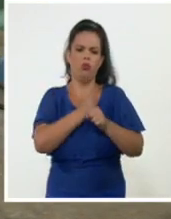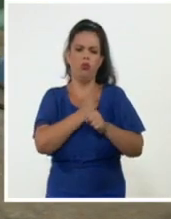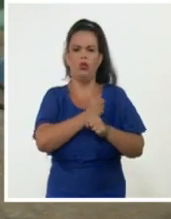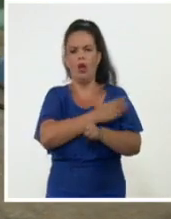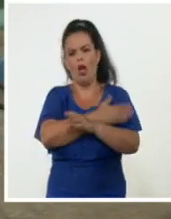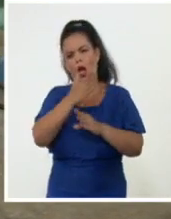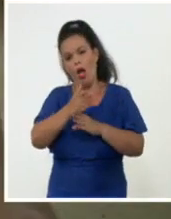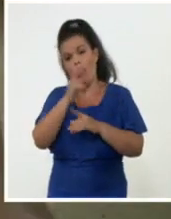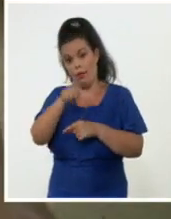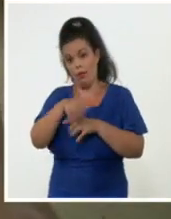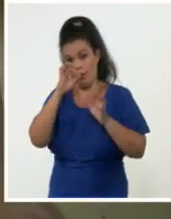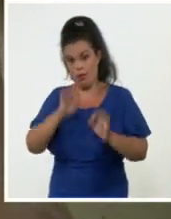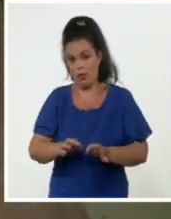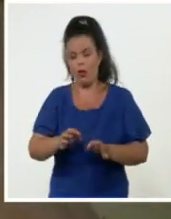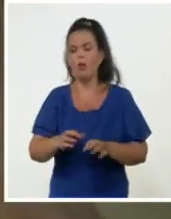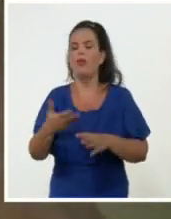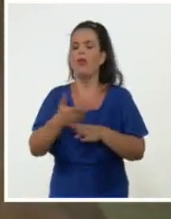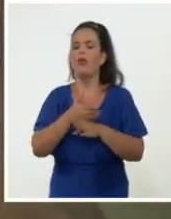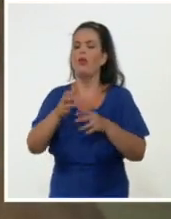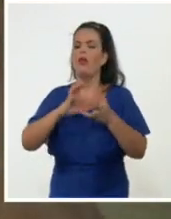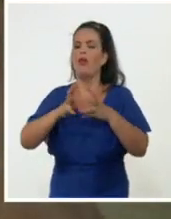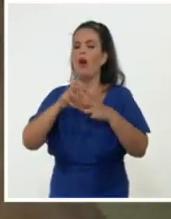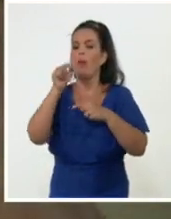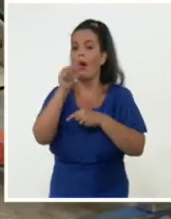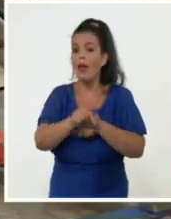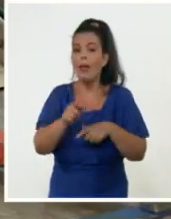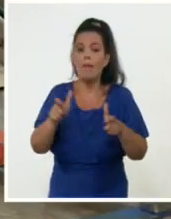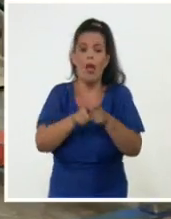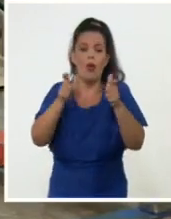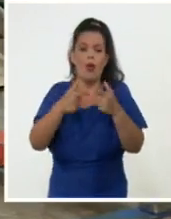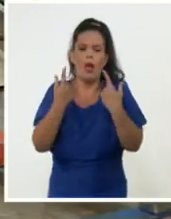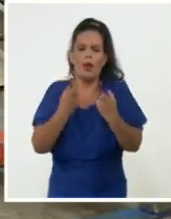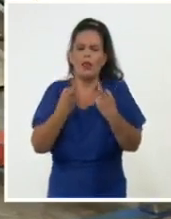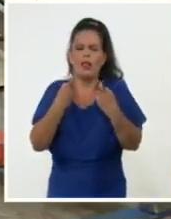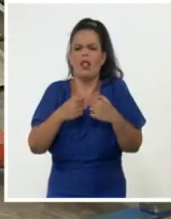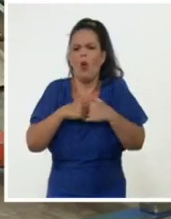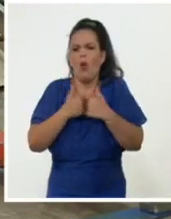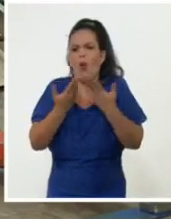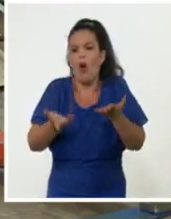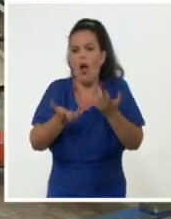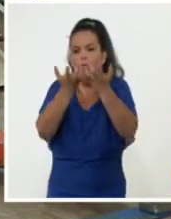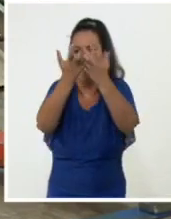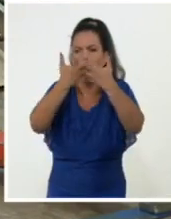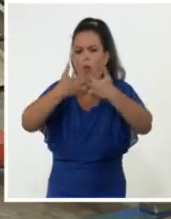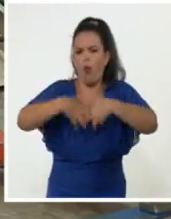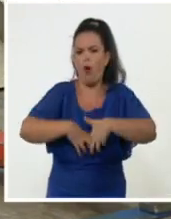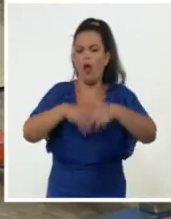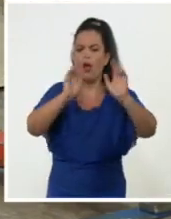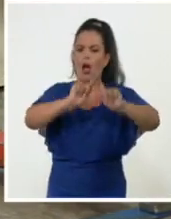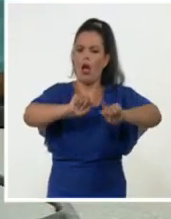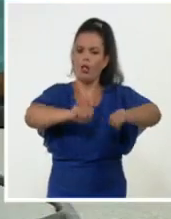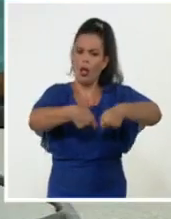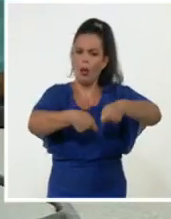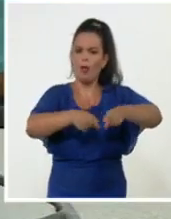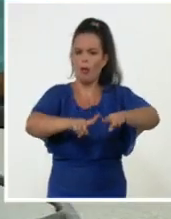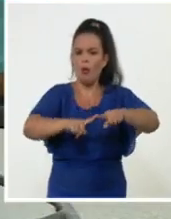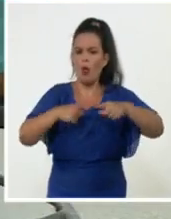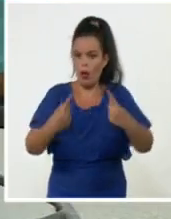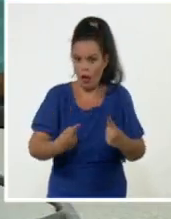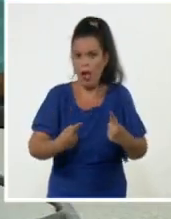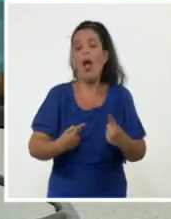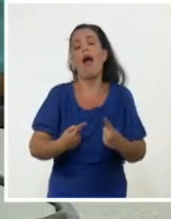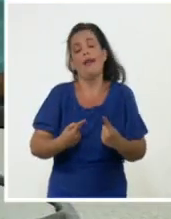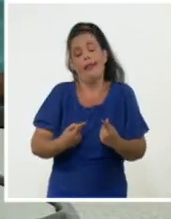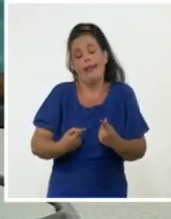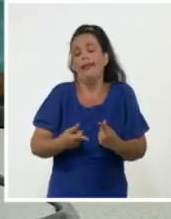técnica del país, la afectación más visible ha sido la producción de calzado debido a la limitada entrada